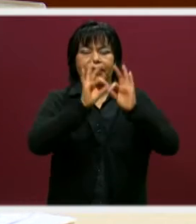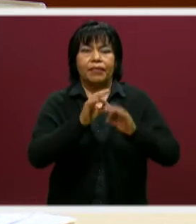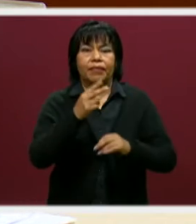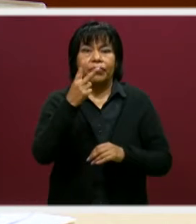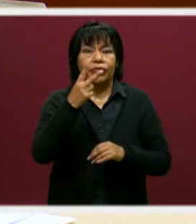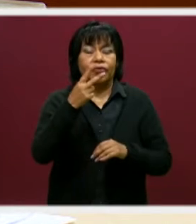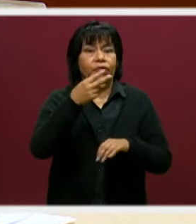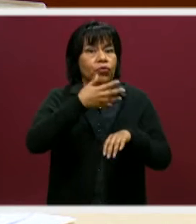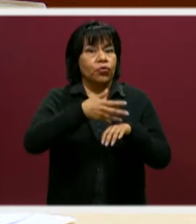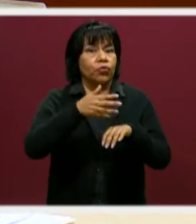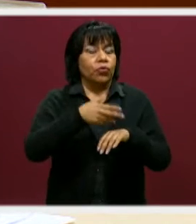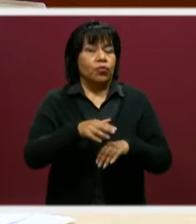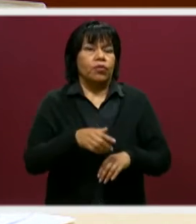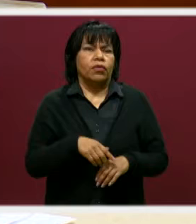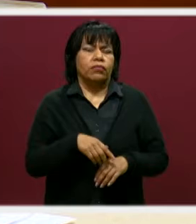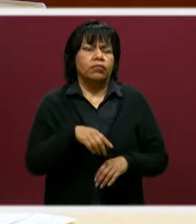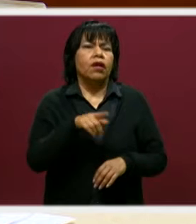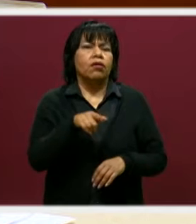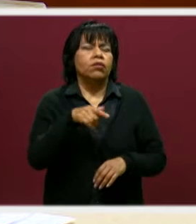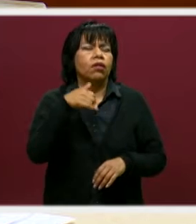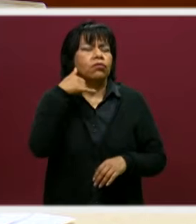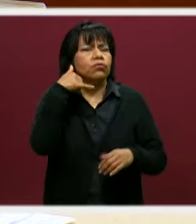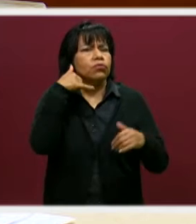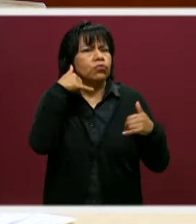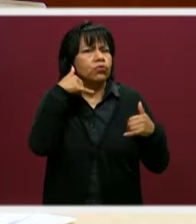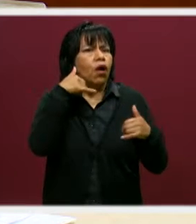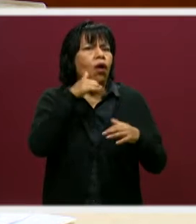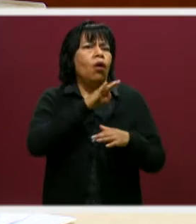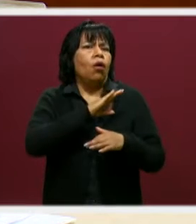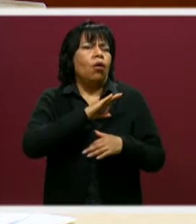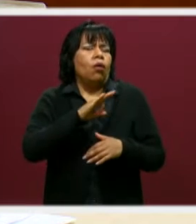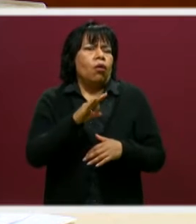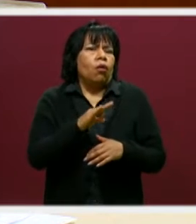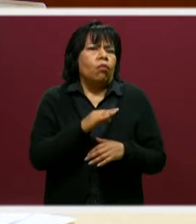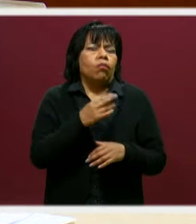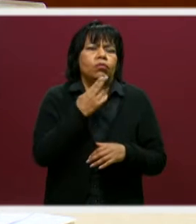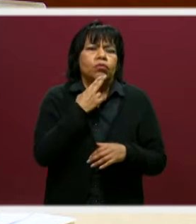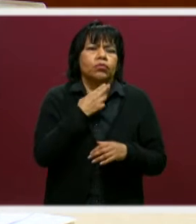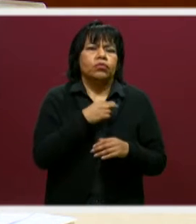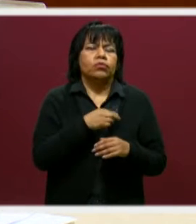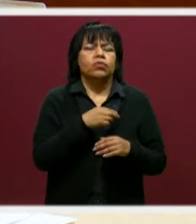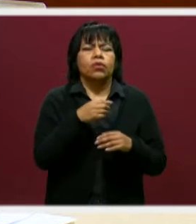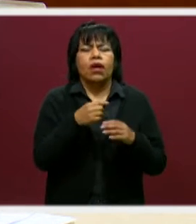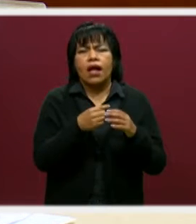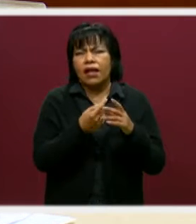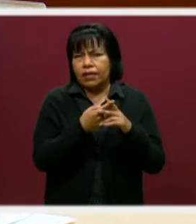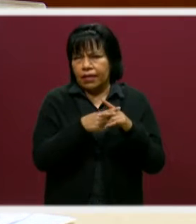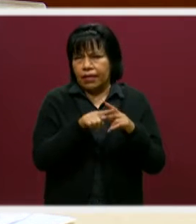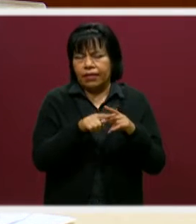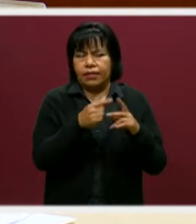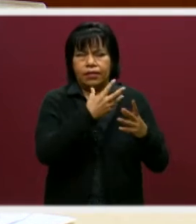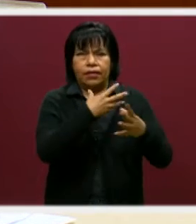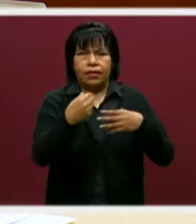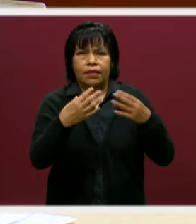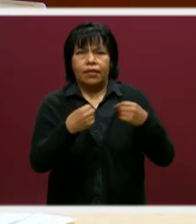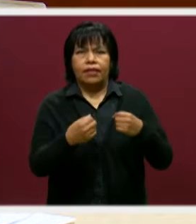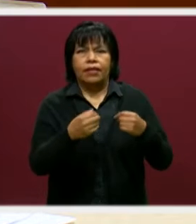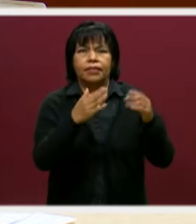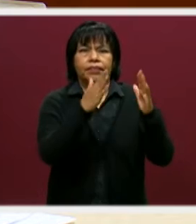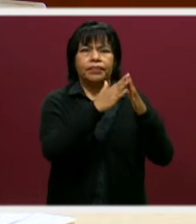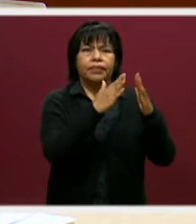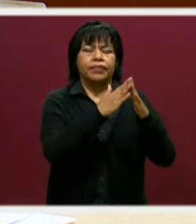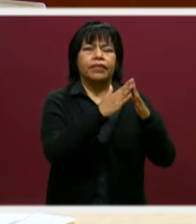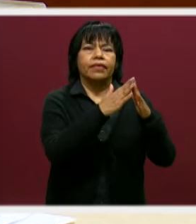dos líneas telefónicas que se pusieron en marcha al principio de esta contingencia y de esta educación desde casa,